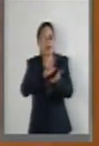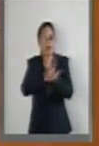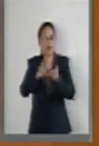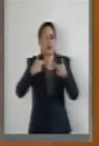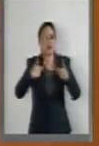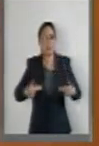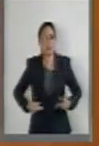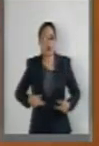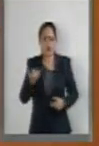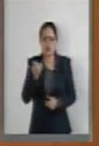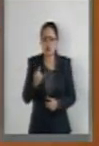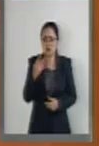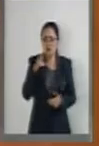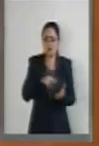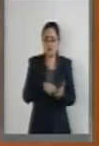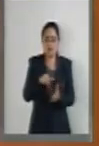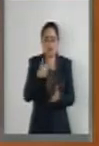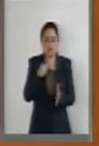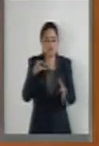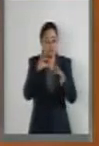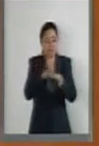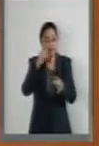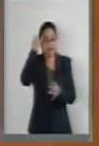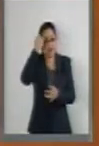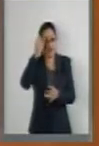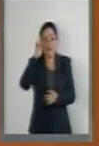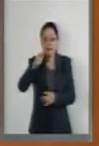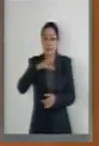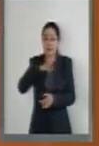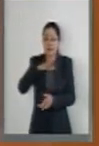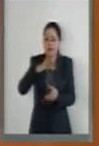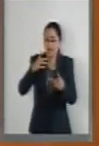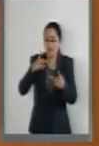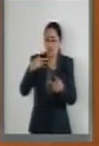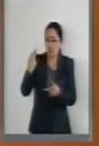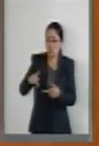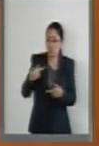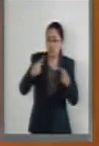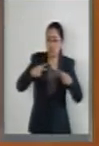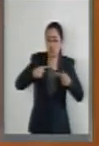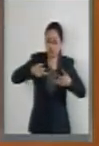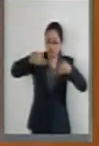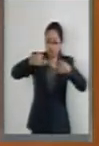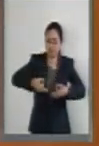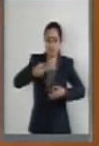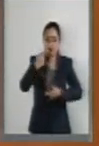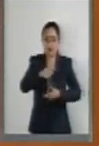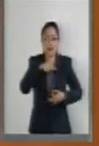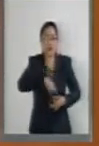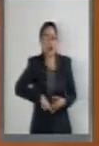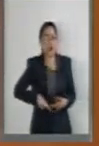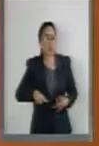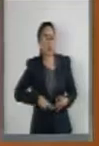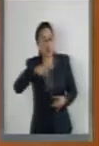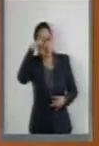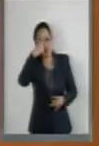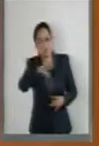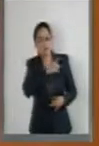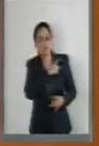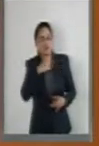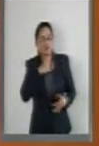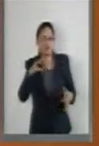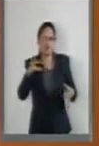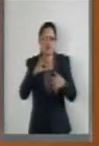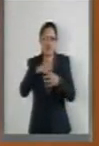mexicano con los ciudadanos, derivado y en materia de personas con discapacidad, especialmente derivado del nuevo paradigma